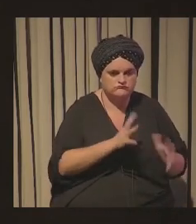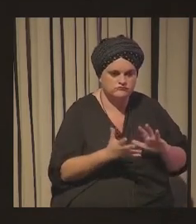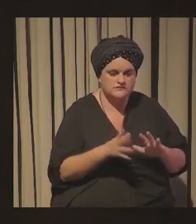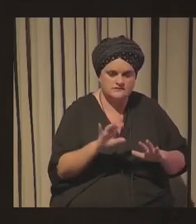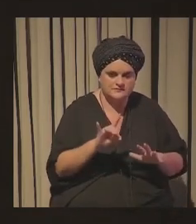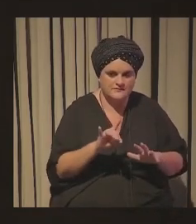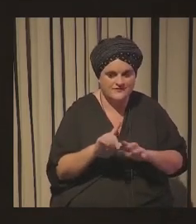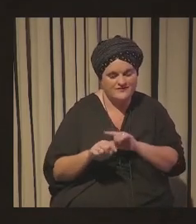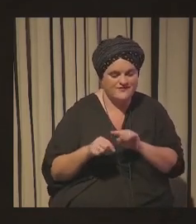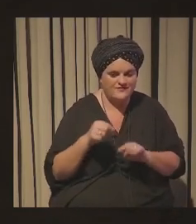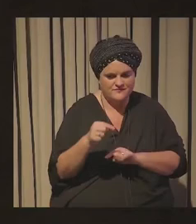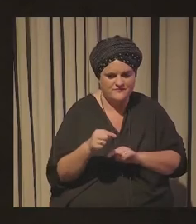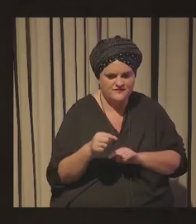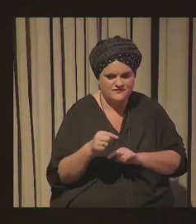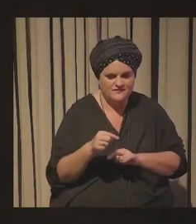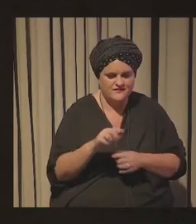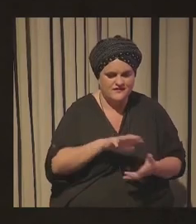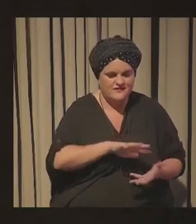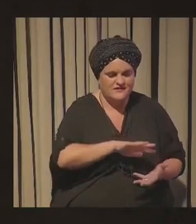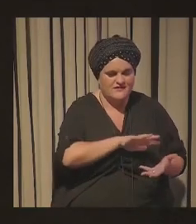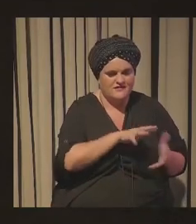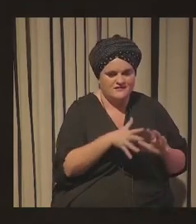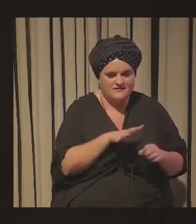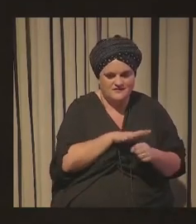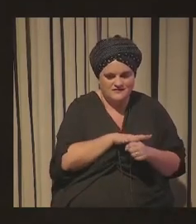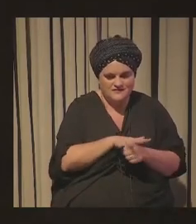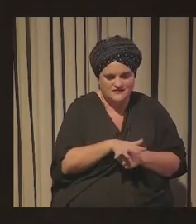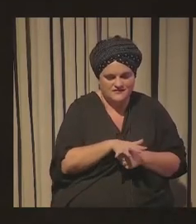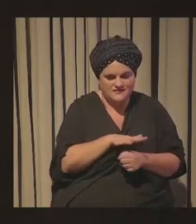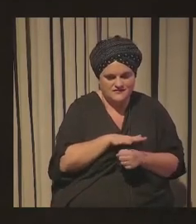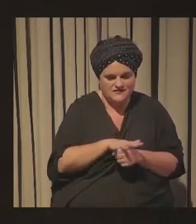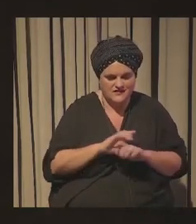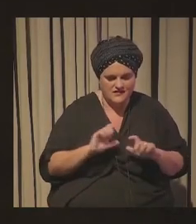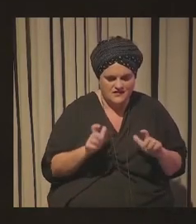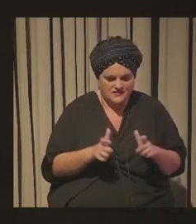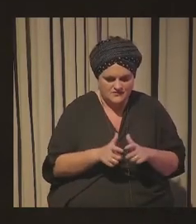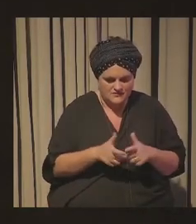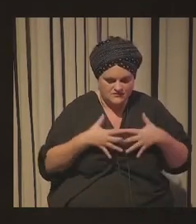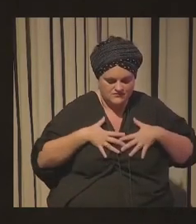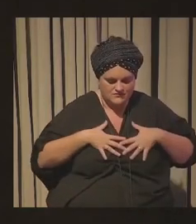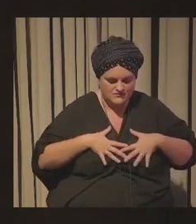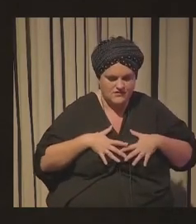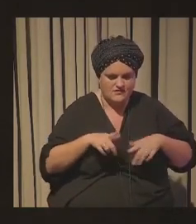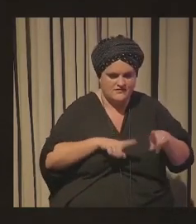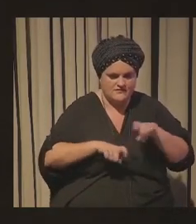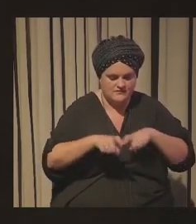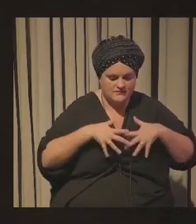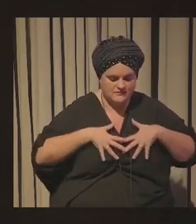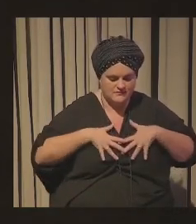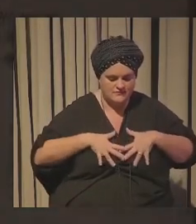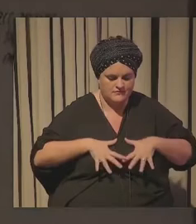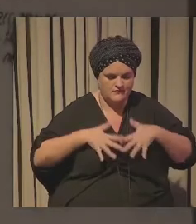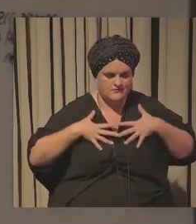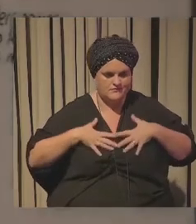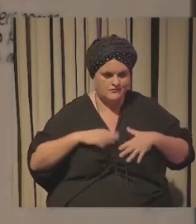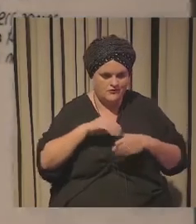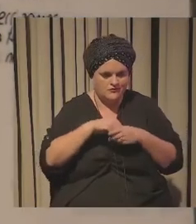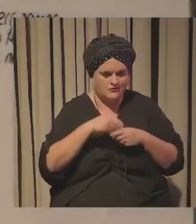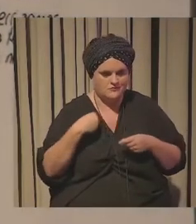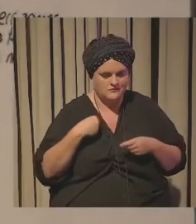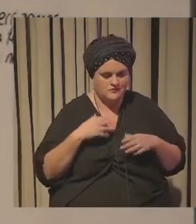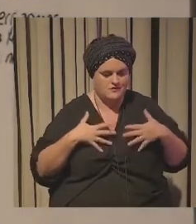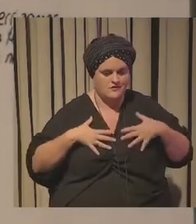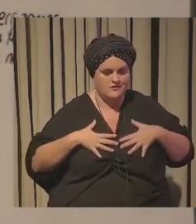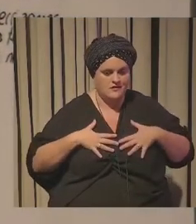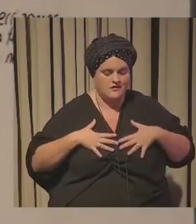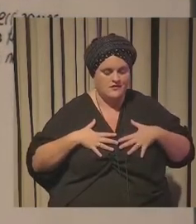más adelante a medida que tú vas incorporando eso a reuniones a tomas de decisiones y vas incorporando ese contenido pues cada vez son